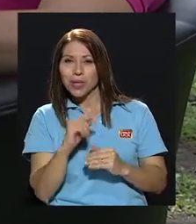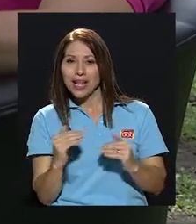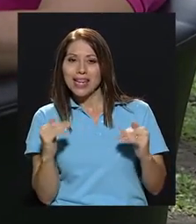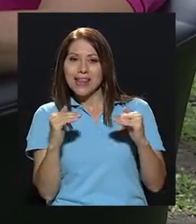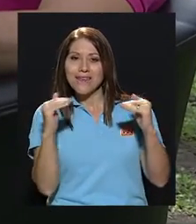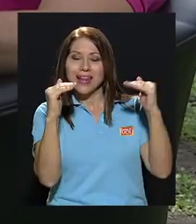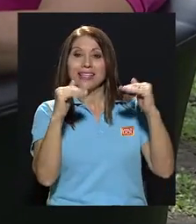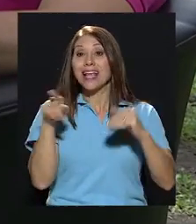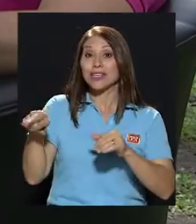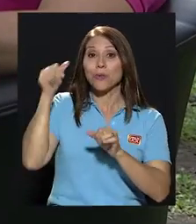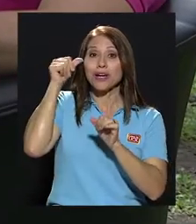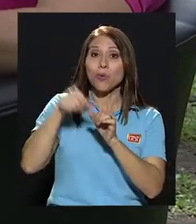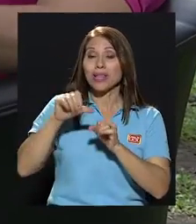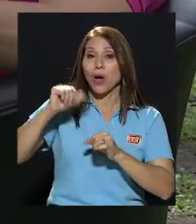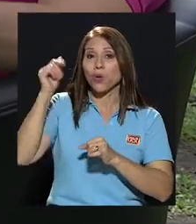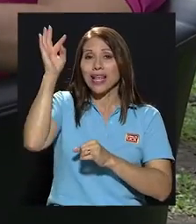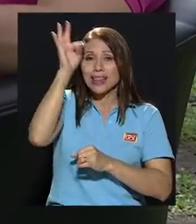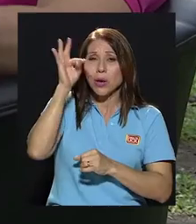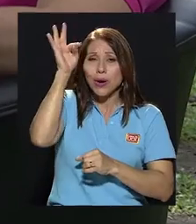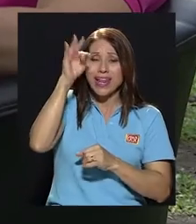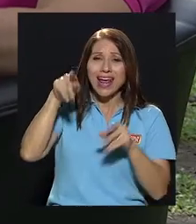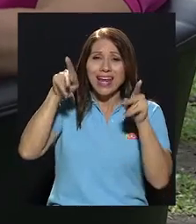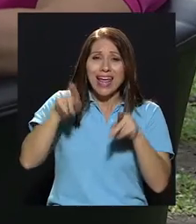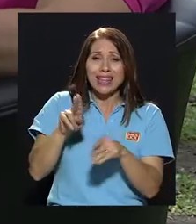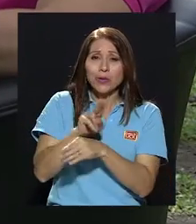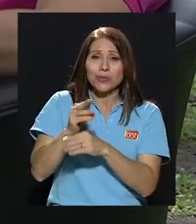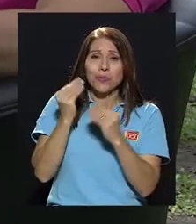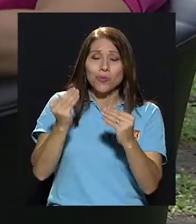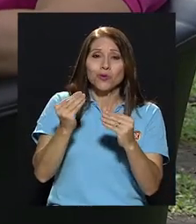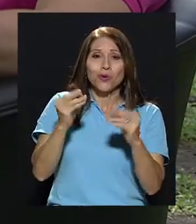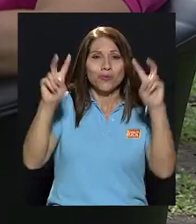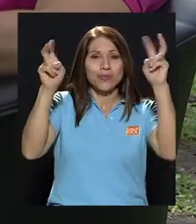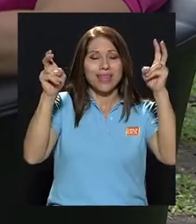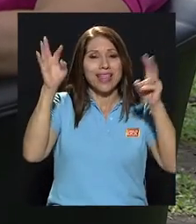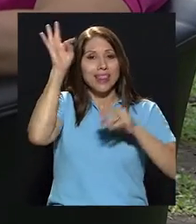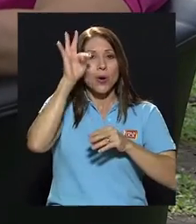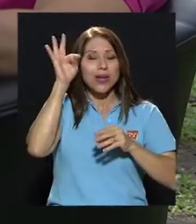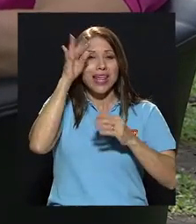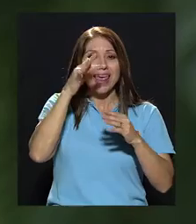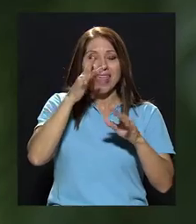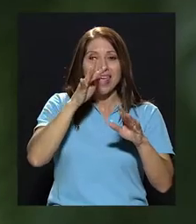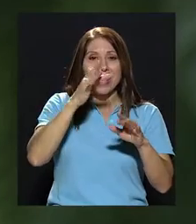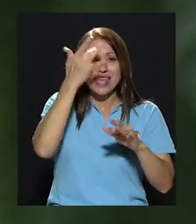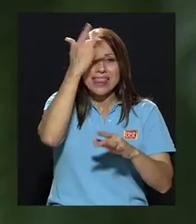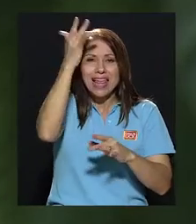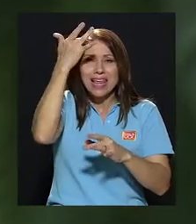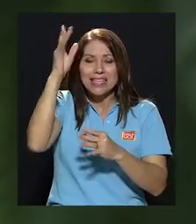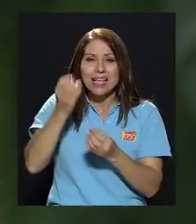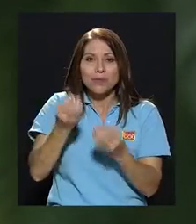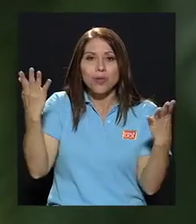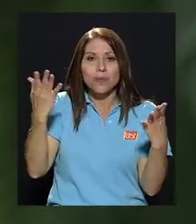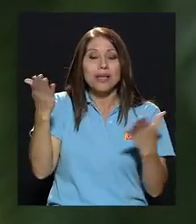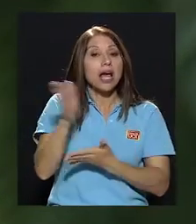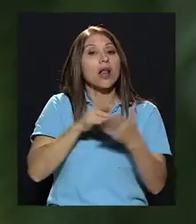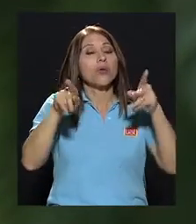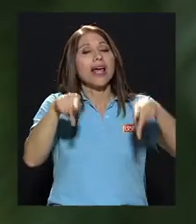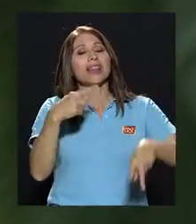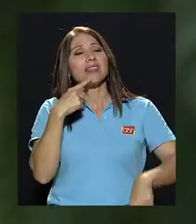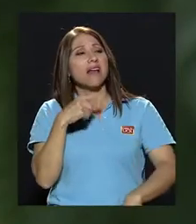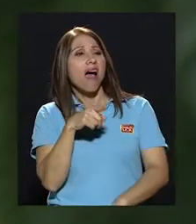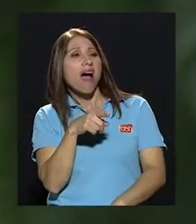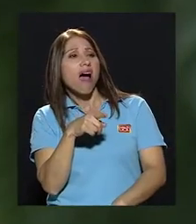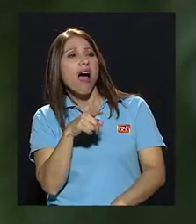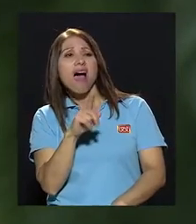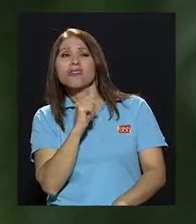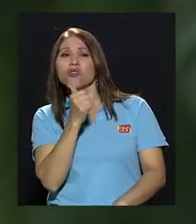recuerda incluso a otra teoría que la gente recurre mucho a ella, que es la teoría de inteligencias múltiples. Hay gente que dice, ay no, yo no